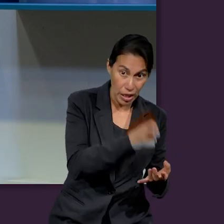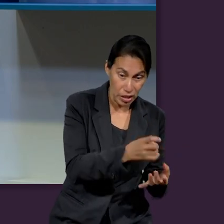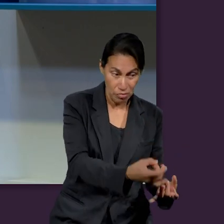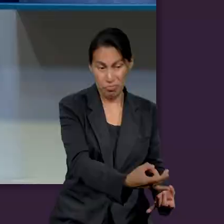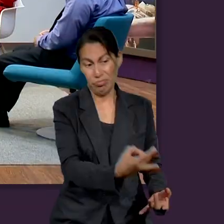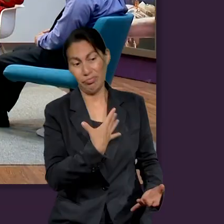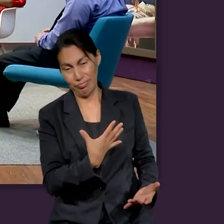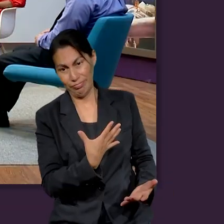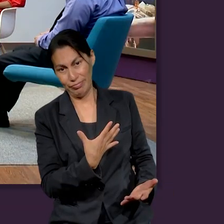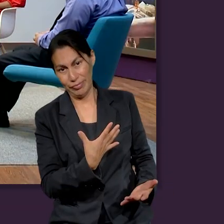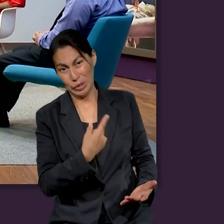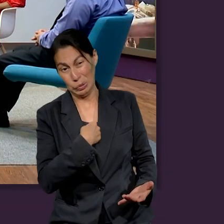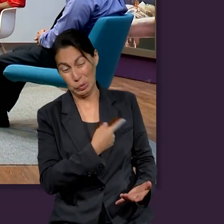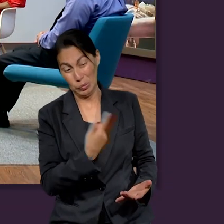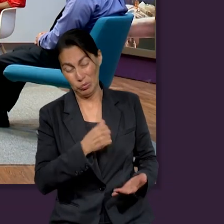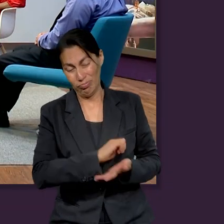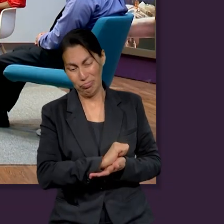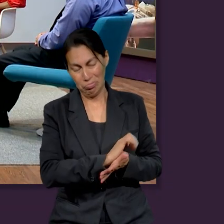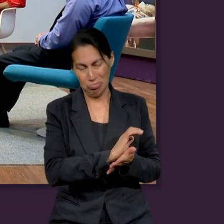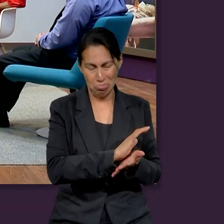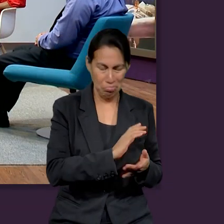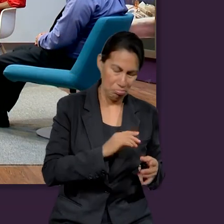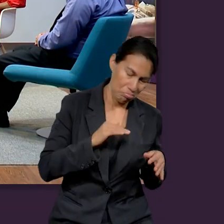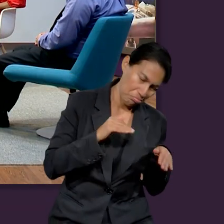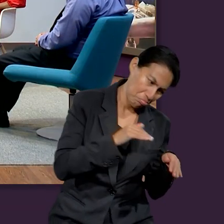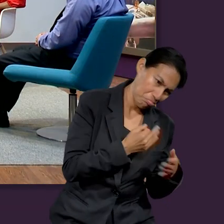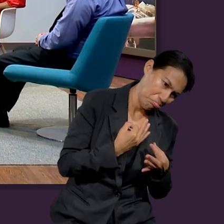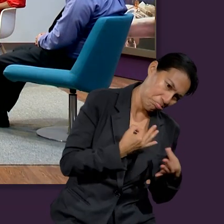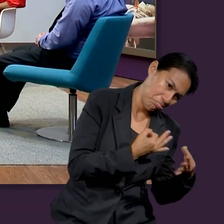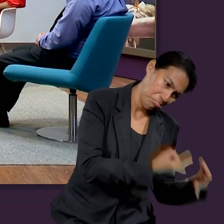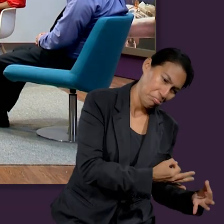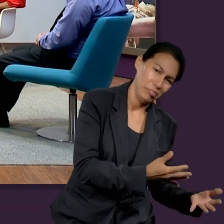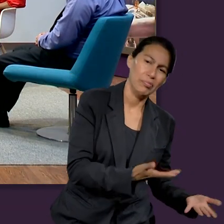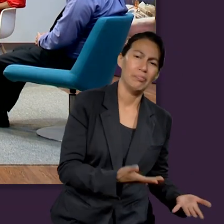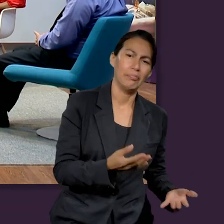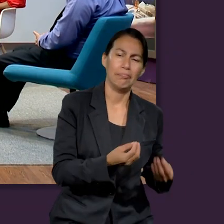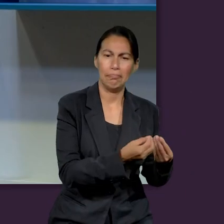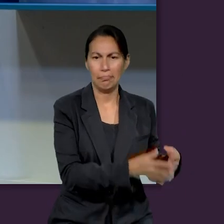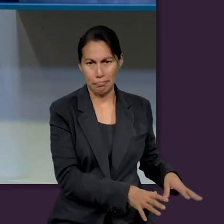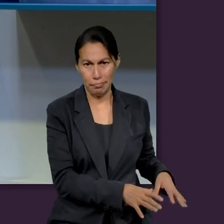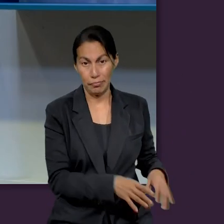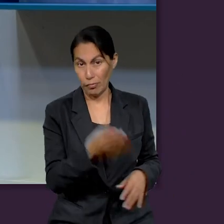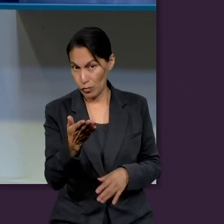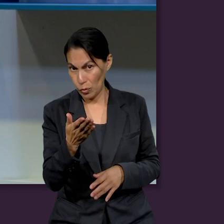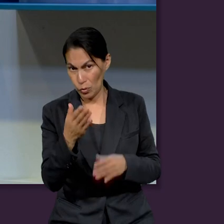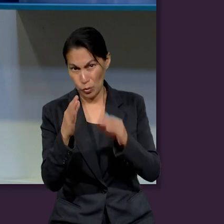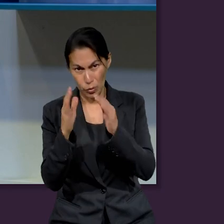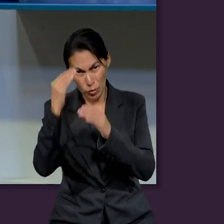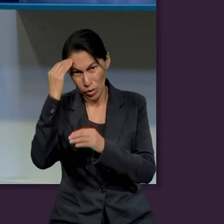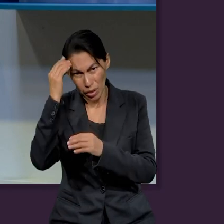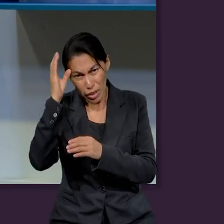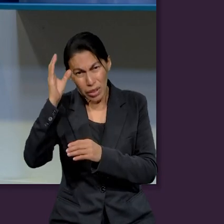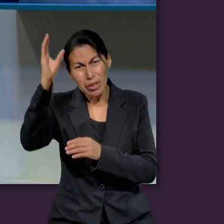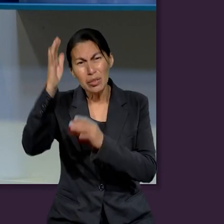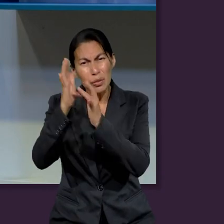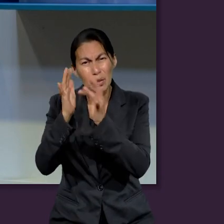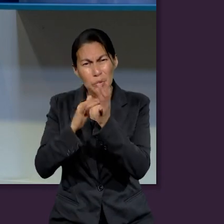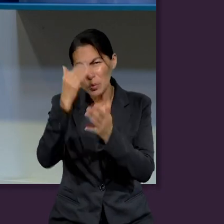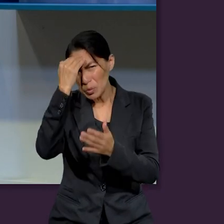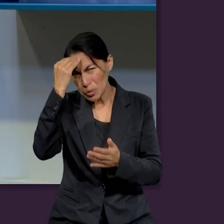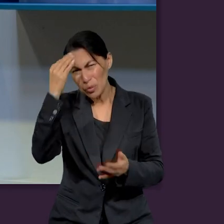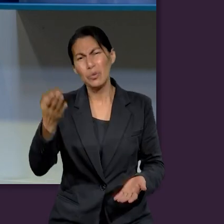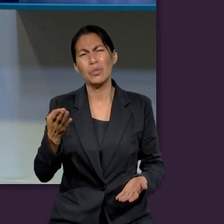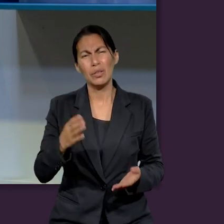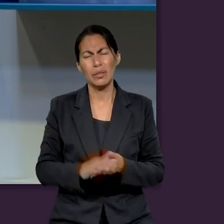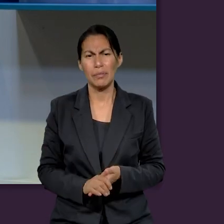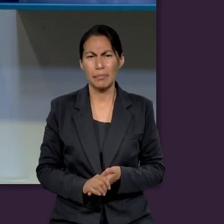nos vencerá a nosotros y nos destruirá. Así es de que el llamado es a que miremos y conozcamos